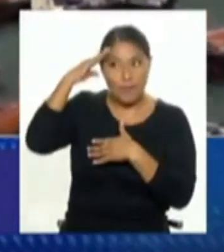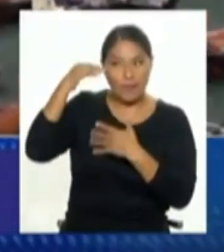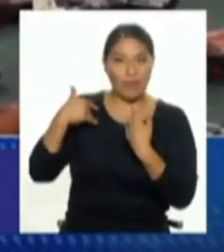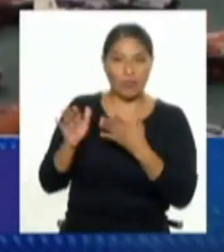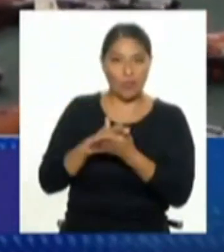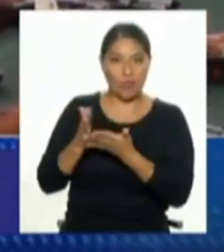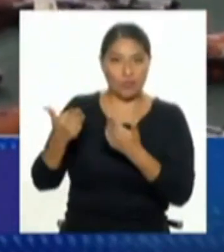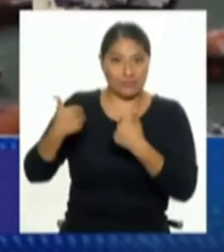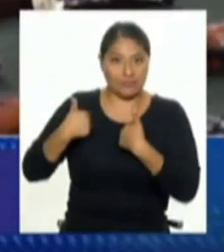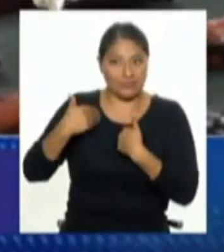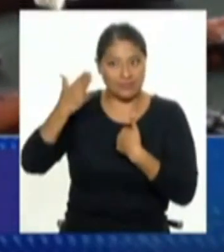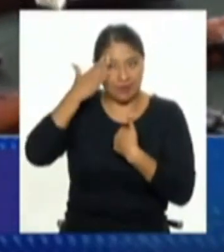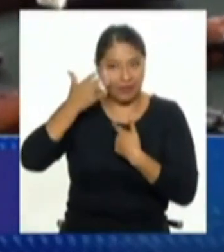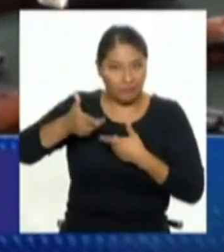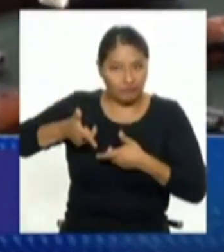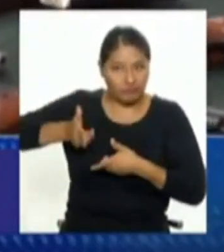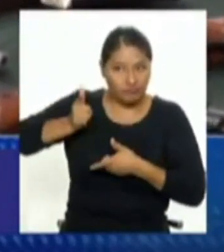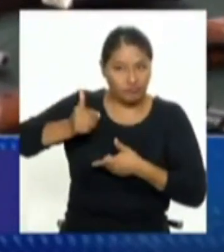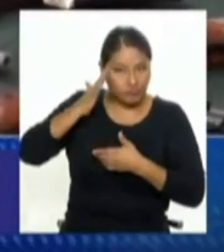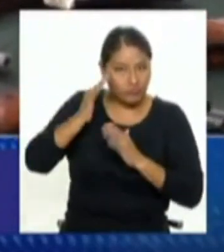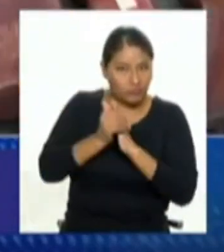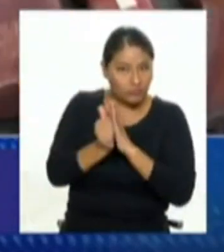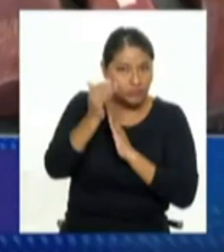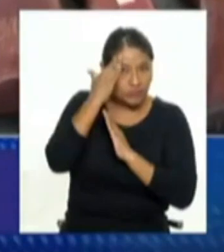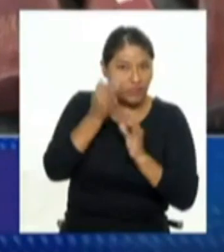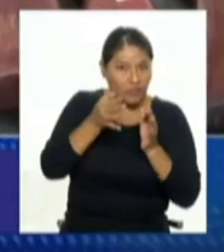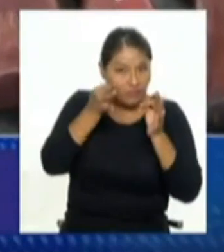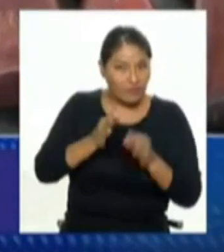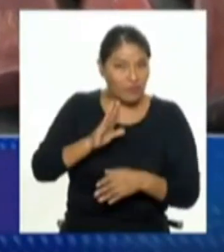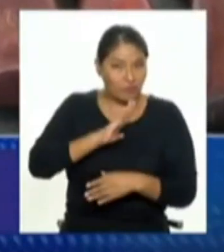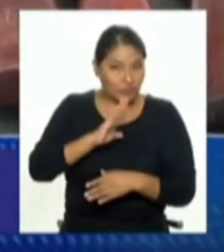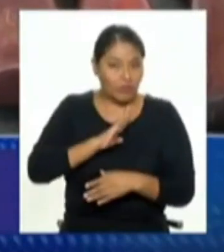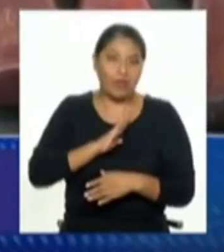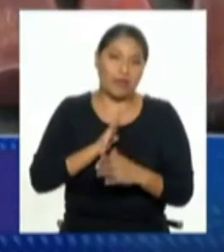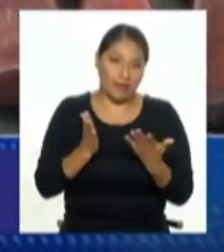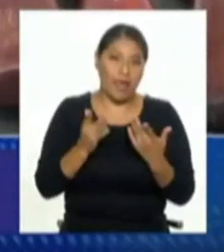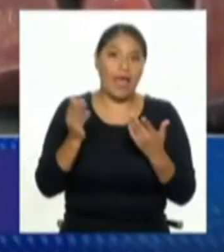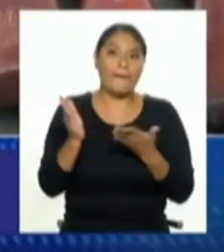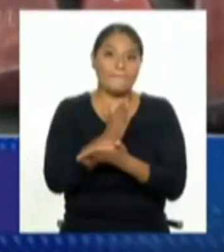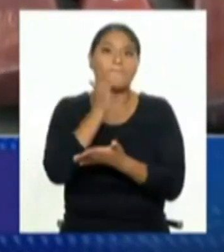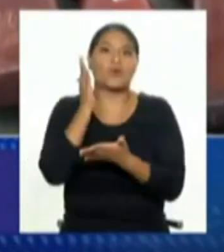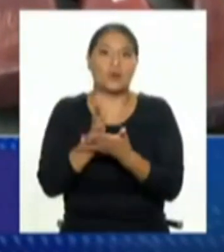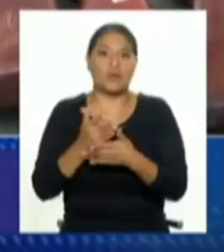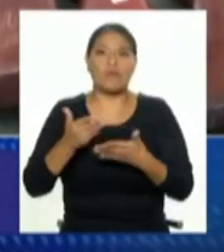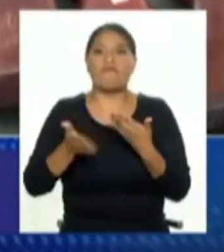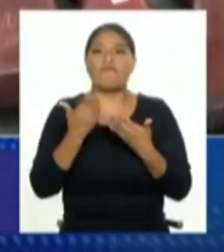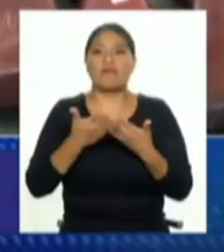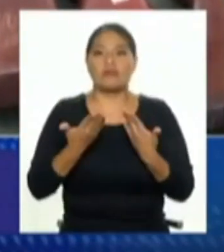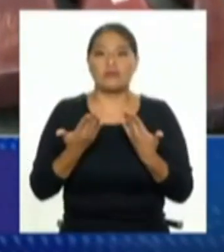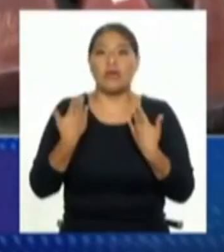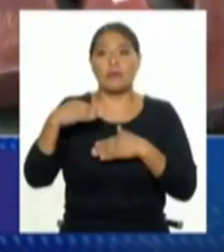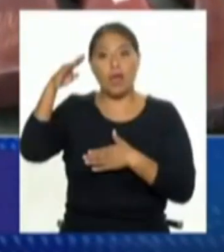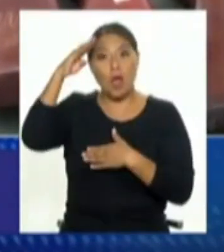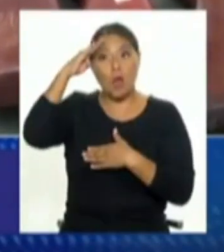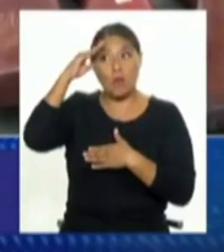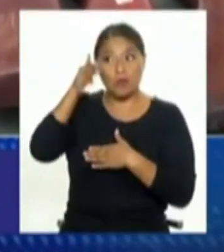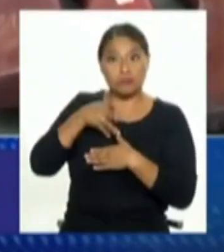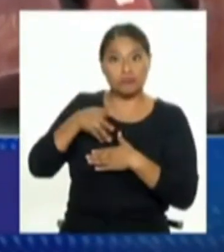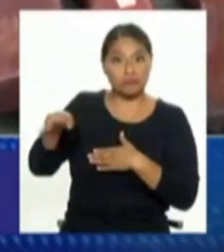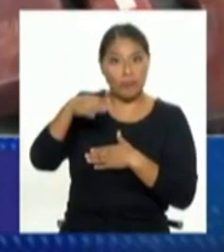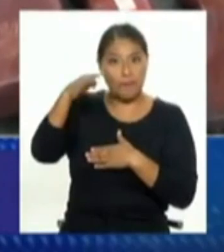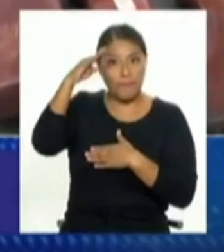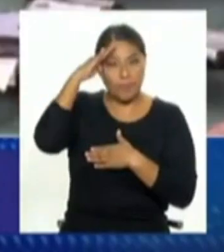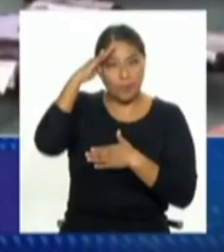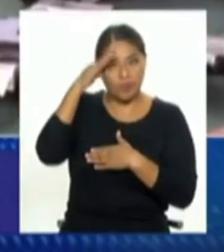ahí tenemos un tema o sea no hacemos las cosas seriamente entonces es un problema lamentablemente a veces ni los policías o sea